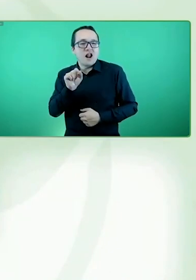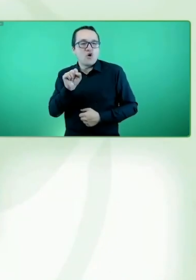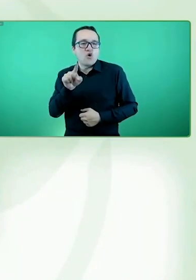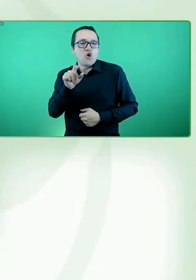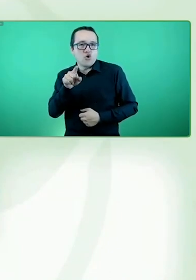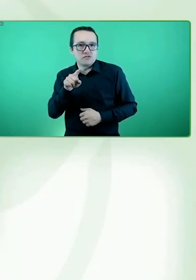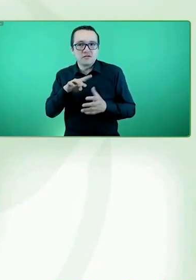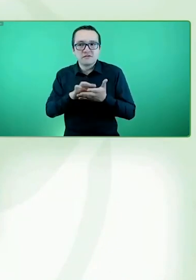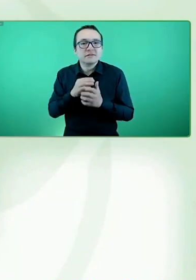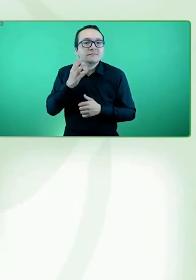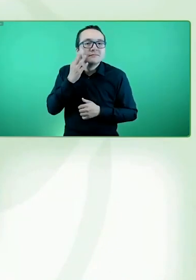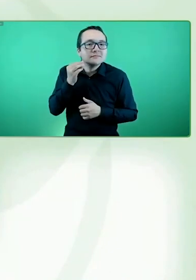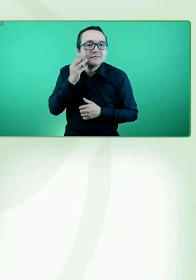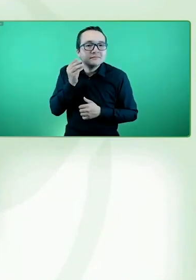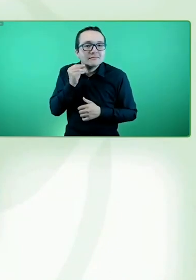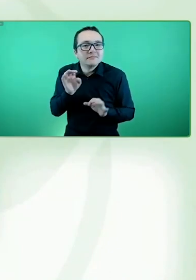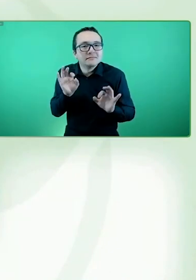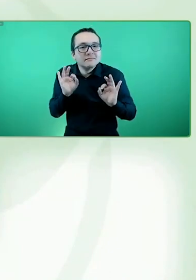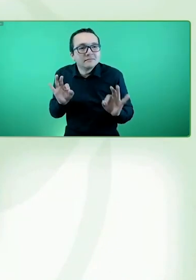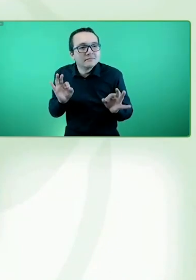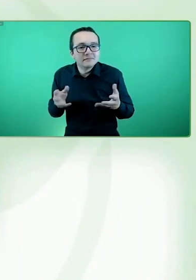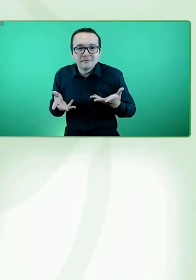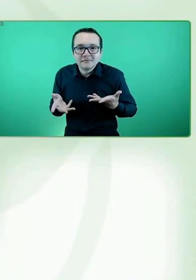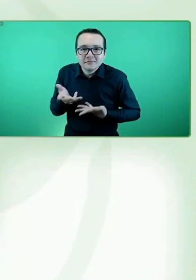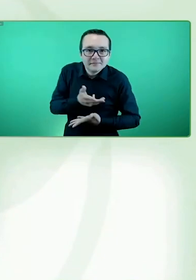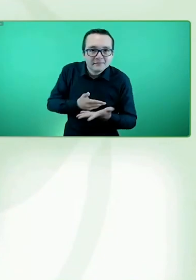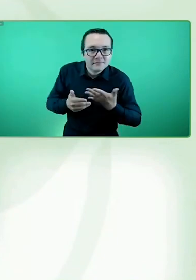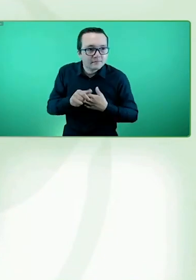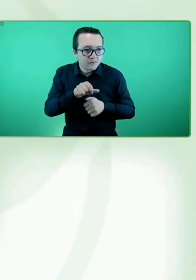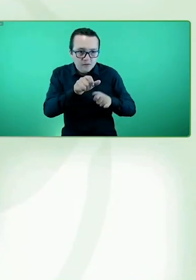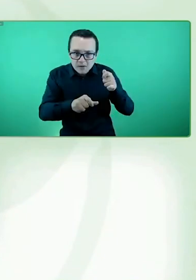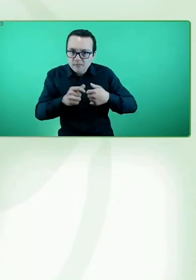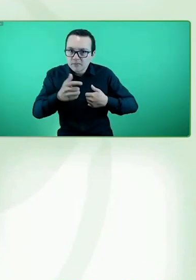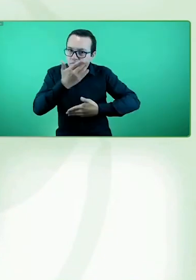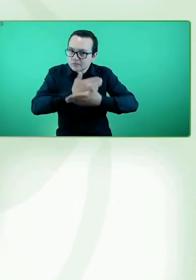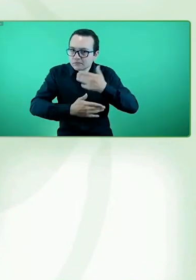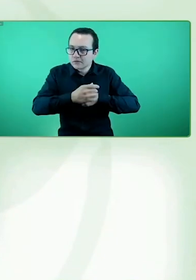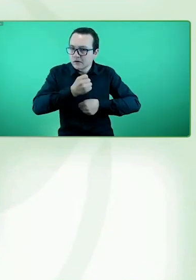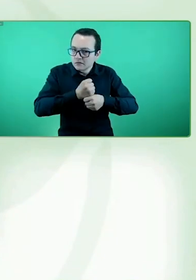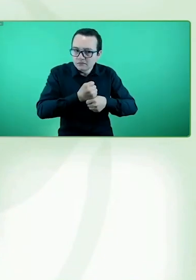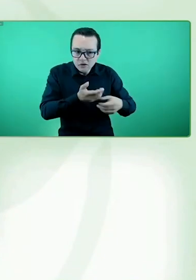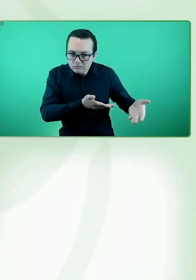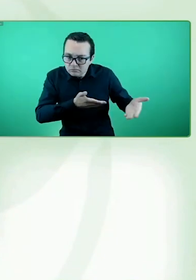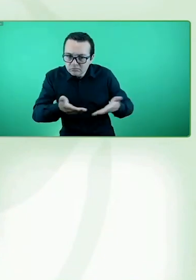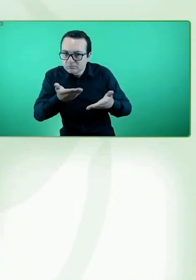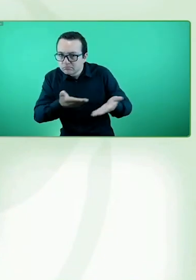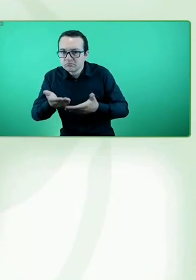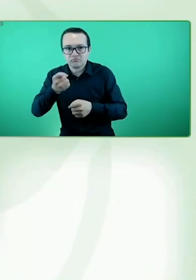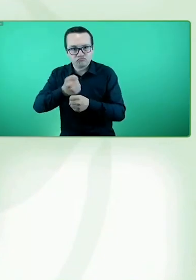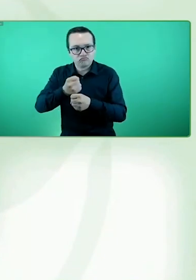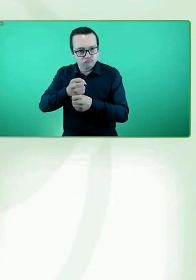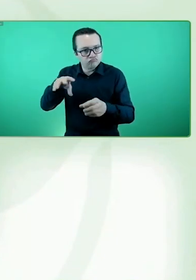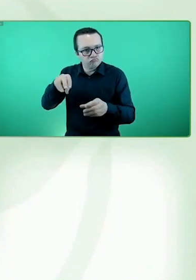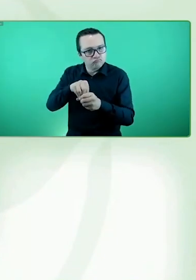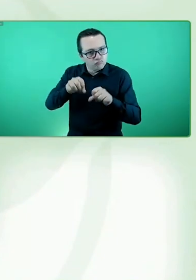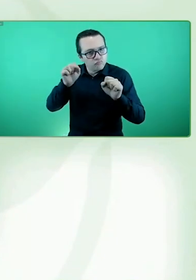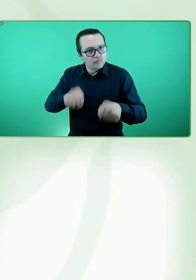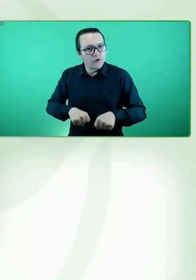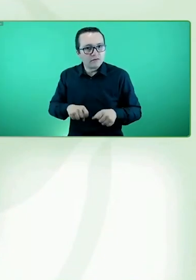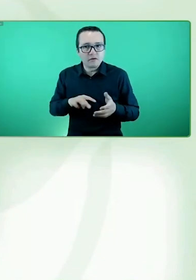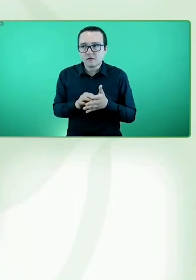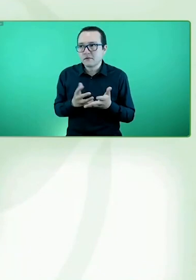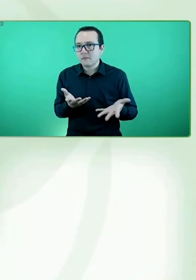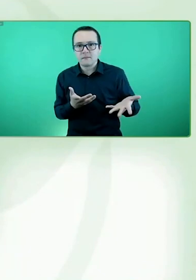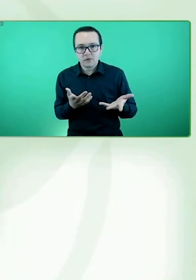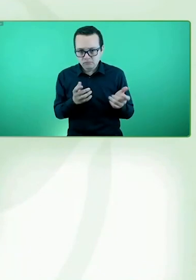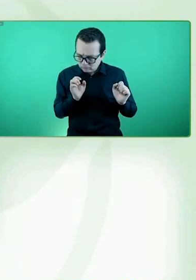rentabilidad social, del empleo de personas con discapacidad, que no está reñida ni mucho menos con esa rentabilidad económica, pues a países